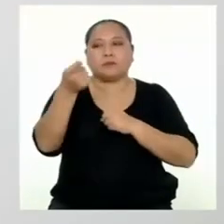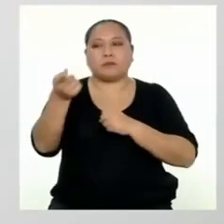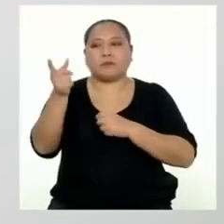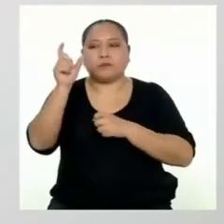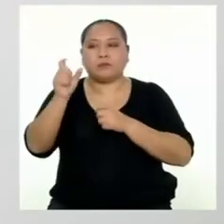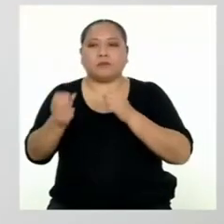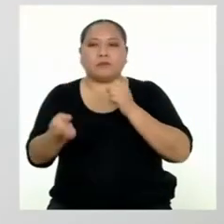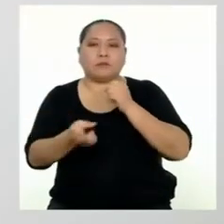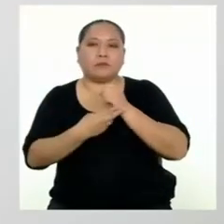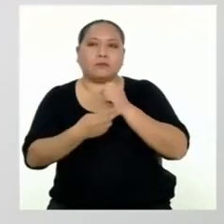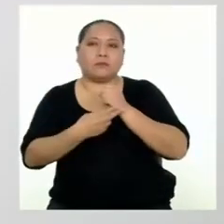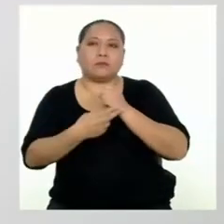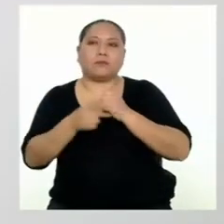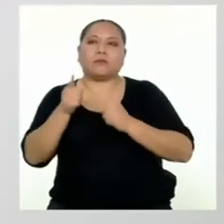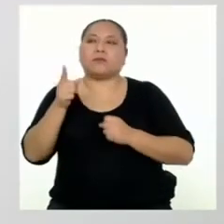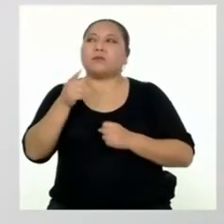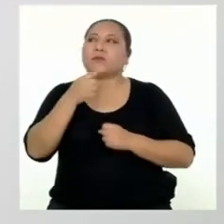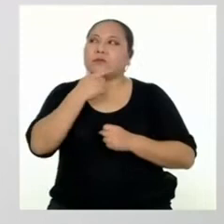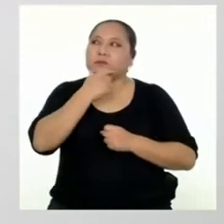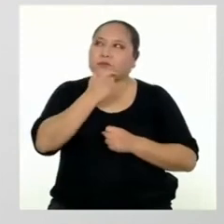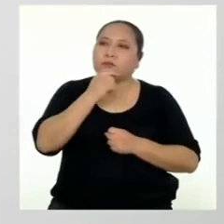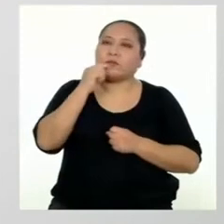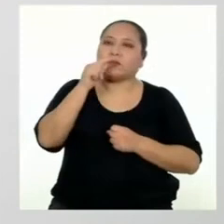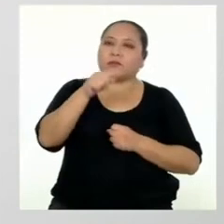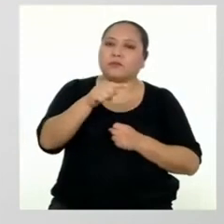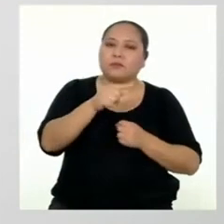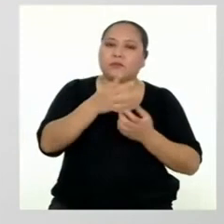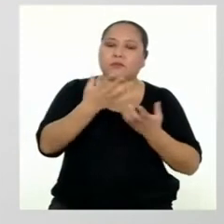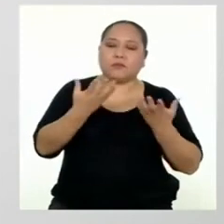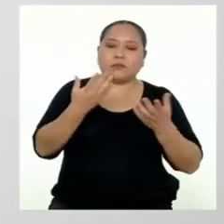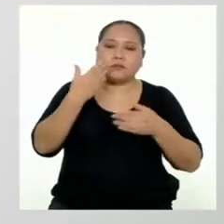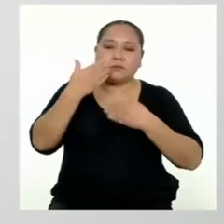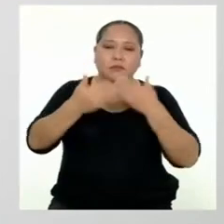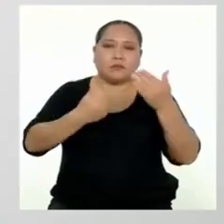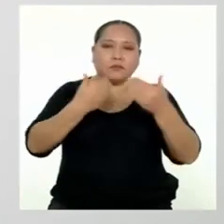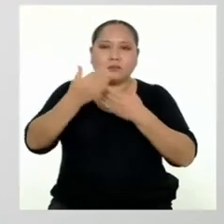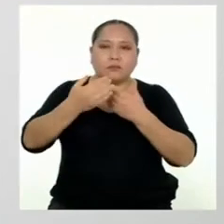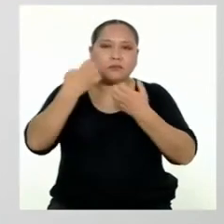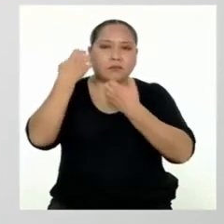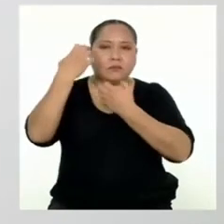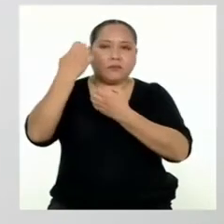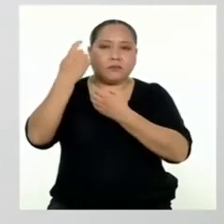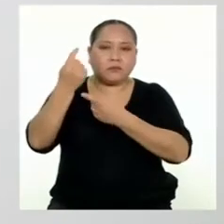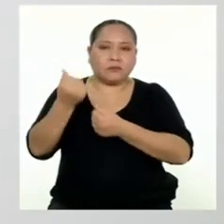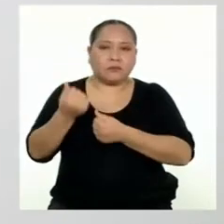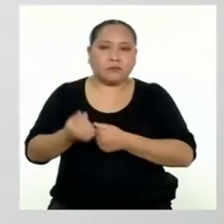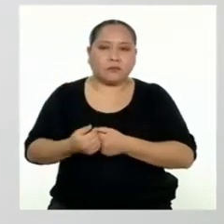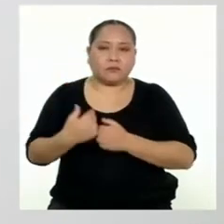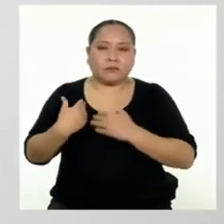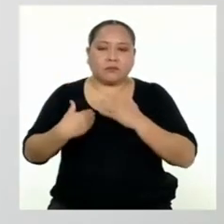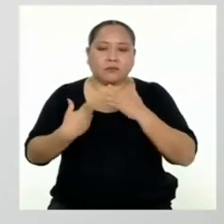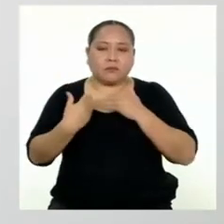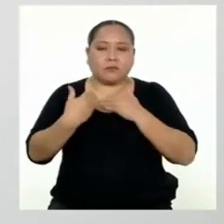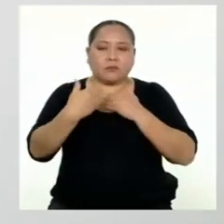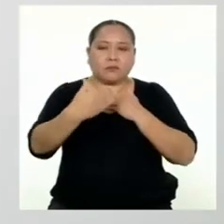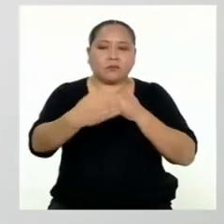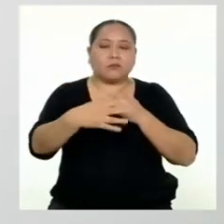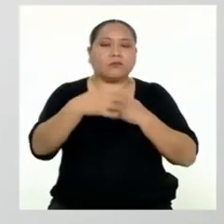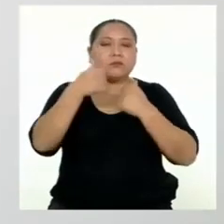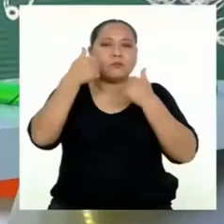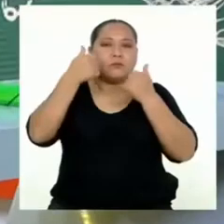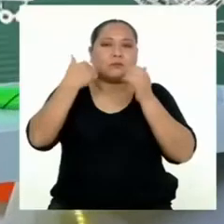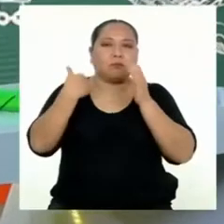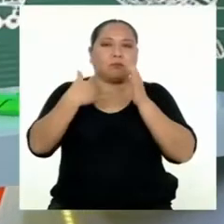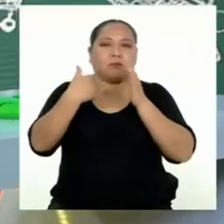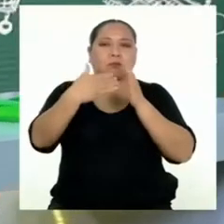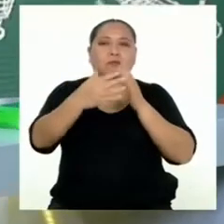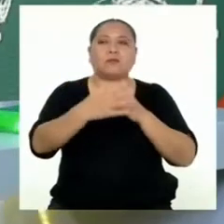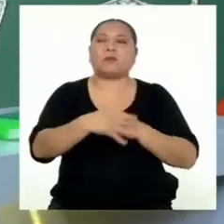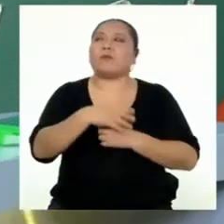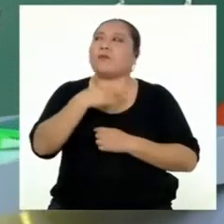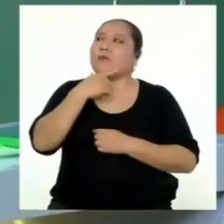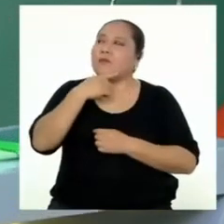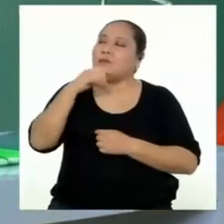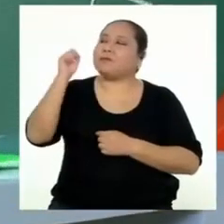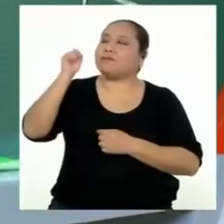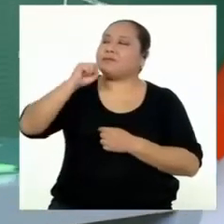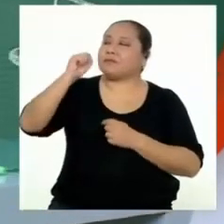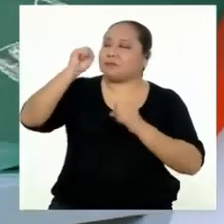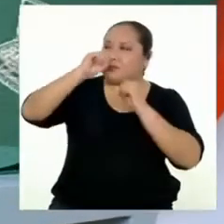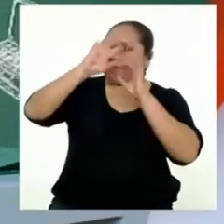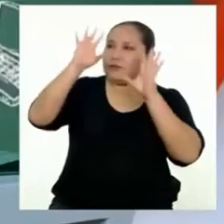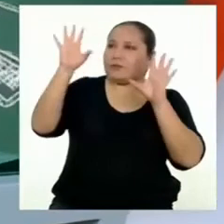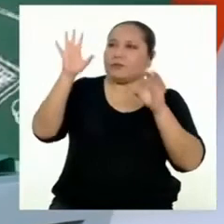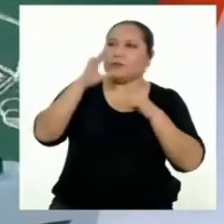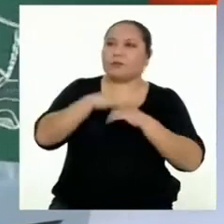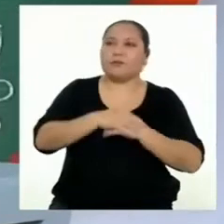ahorrista y hace que la dinámica económica se desarrolle de una manera correcta. Ahora me queda